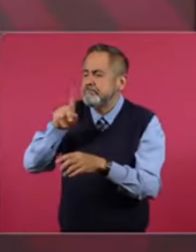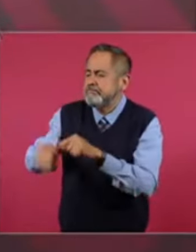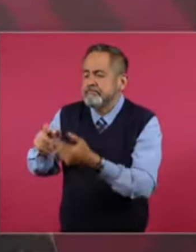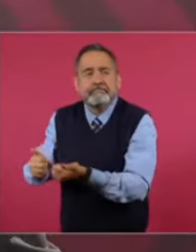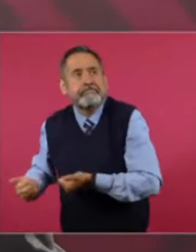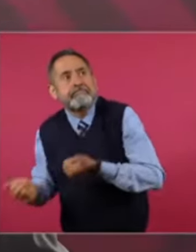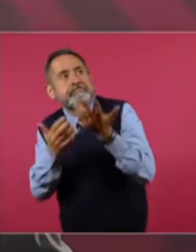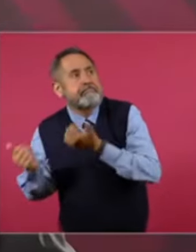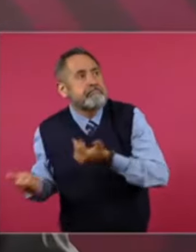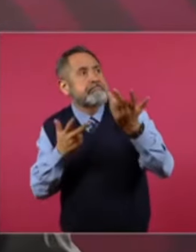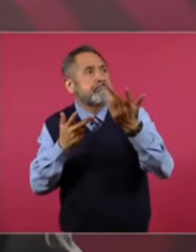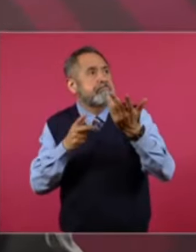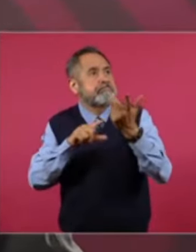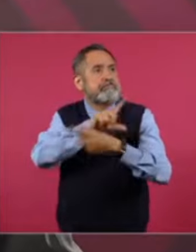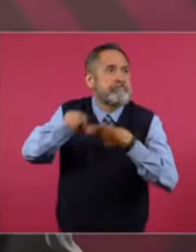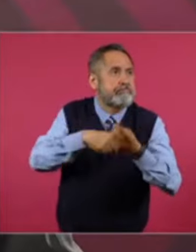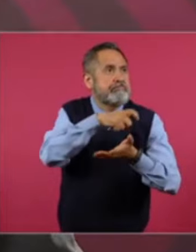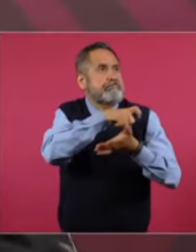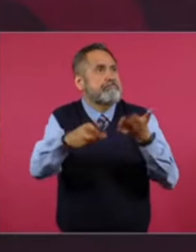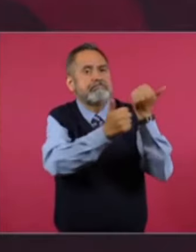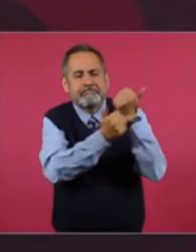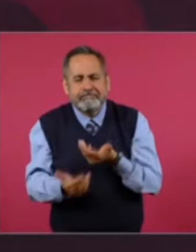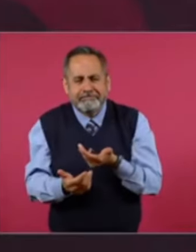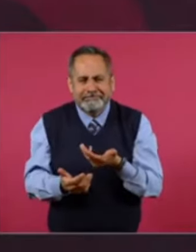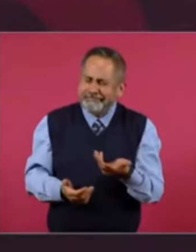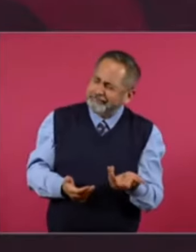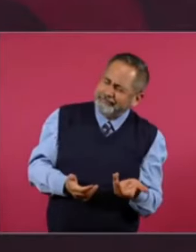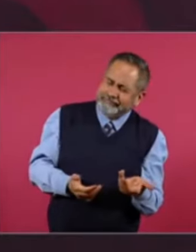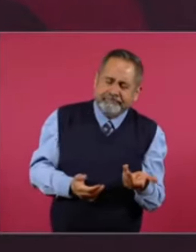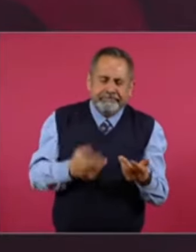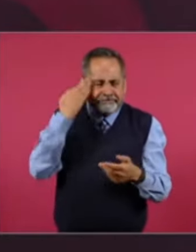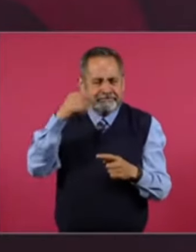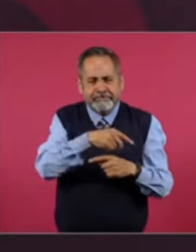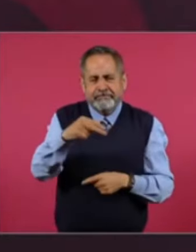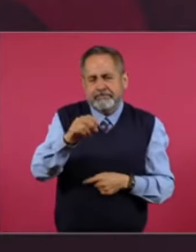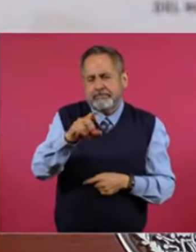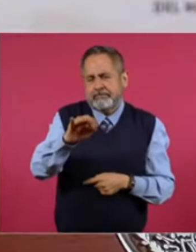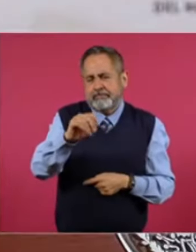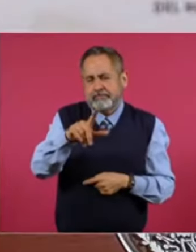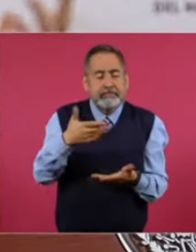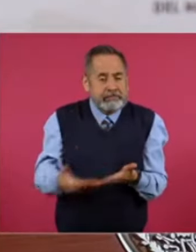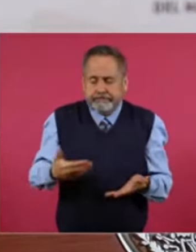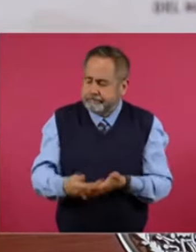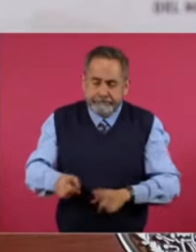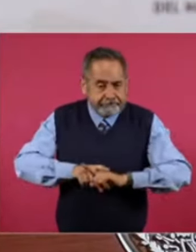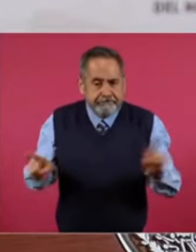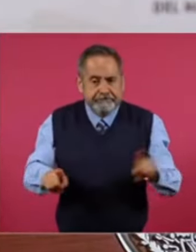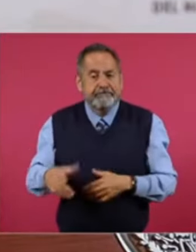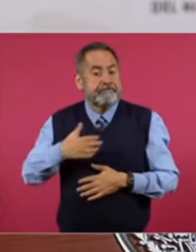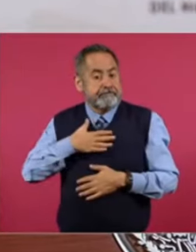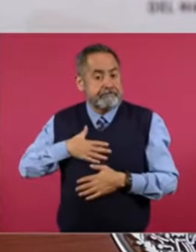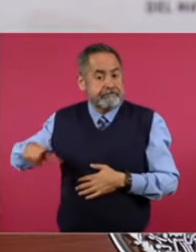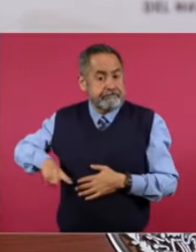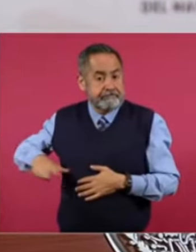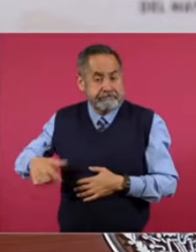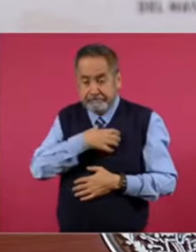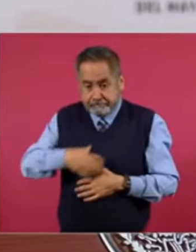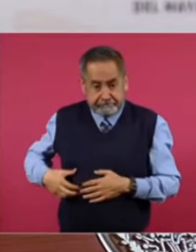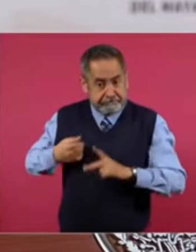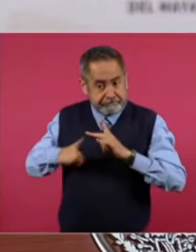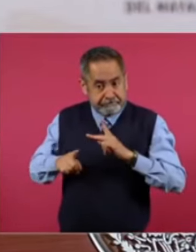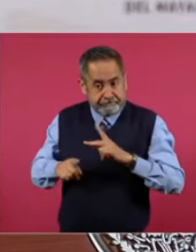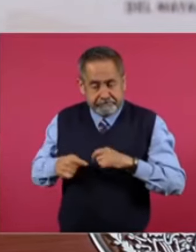periodo neoliberal. Ahora. No es así. Porque cuando llegamos al gobierno. Se